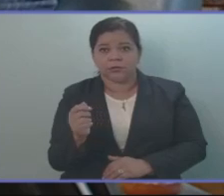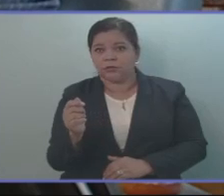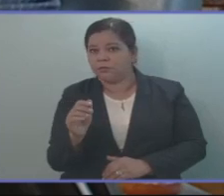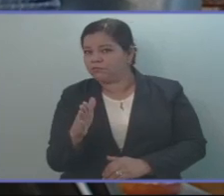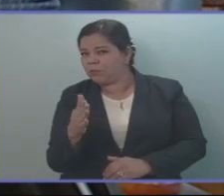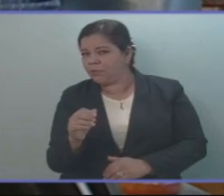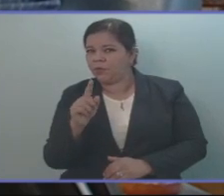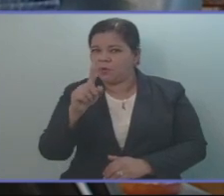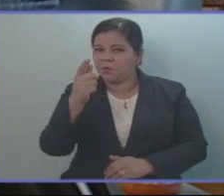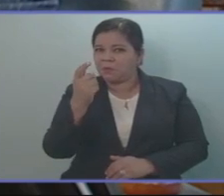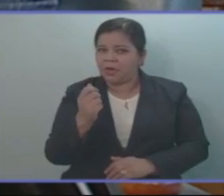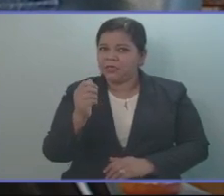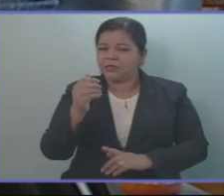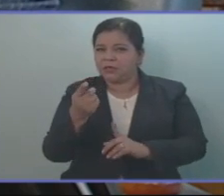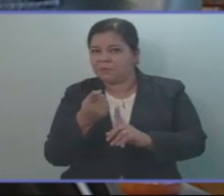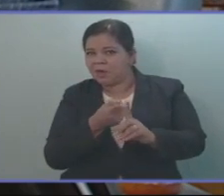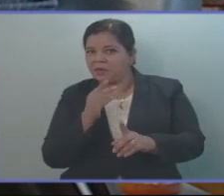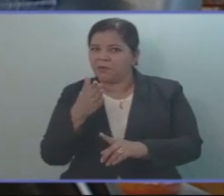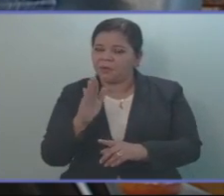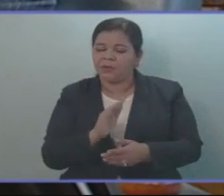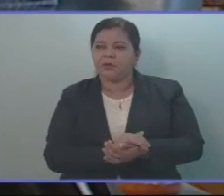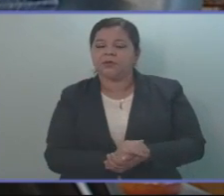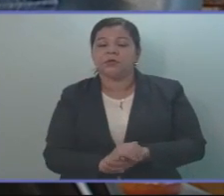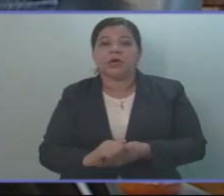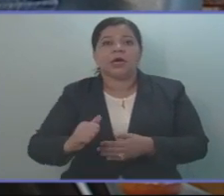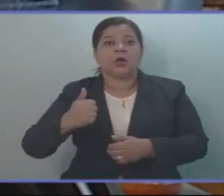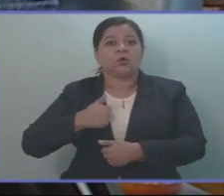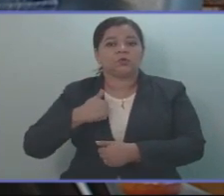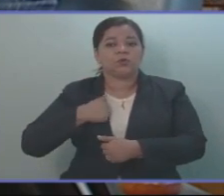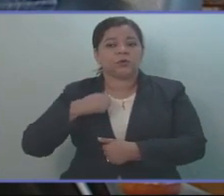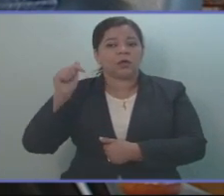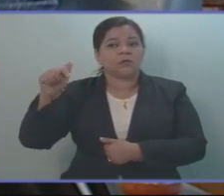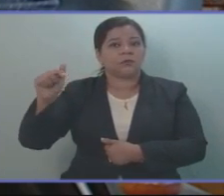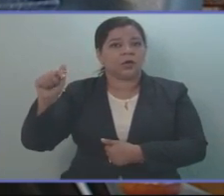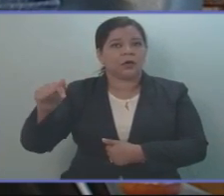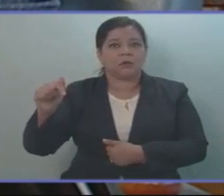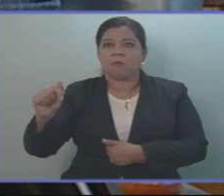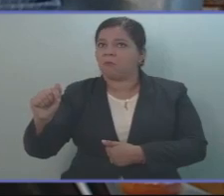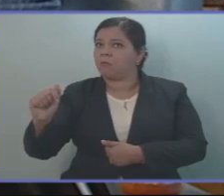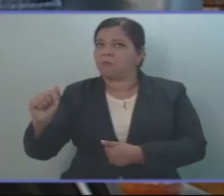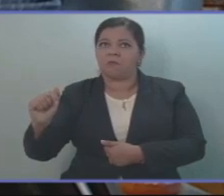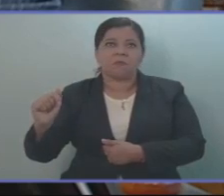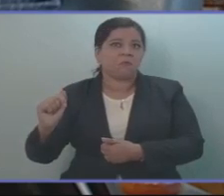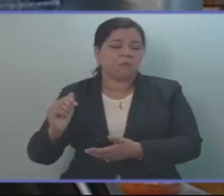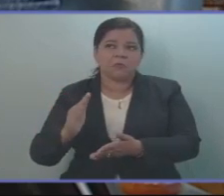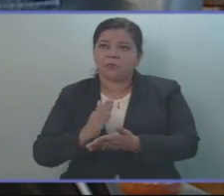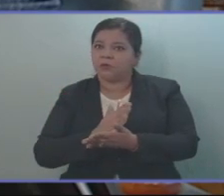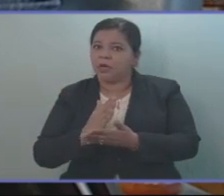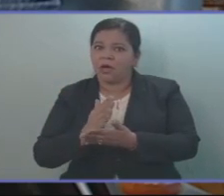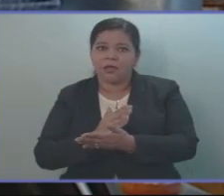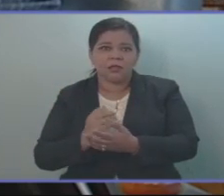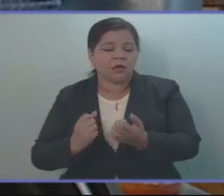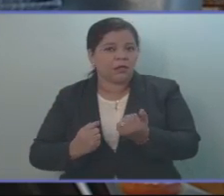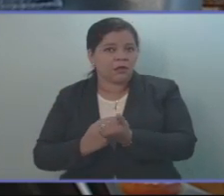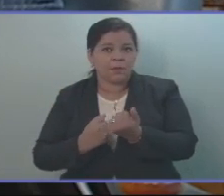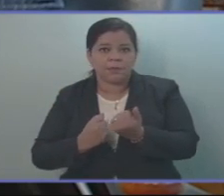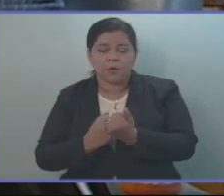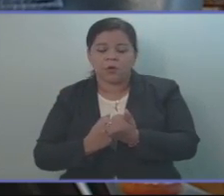dos semanas las tropas salvadoreñas sin el debido respaldo del